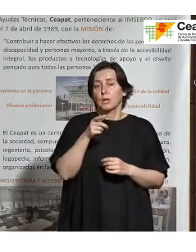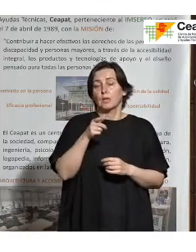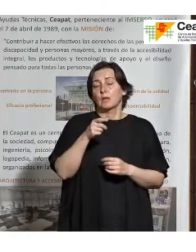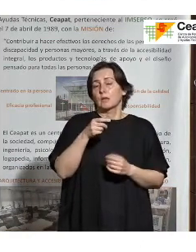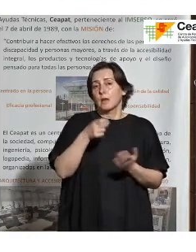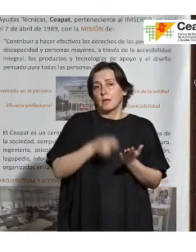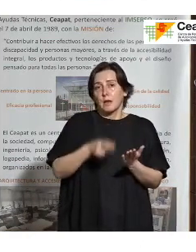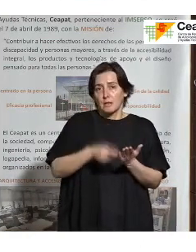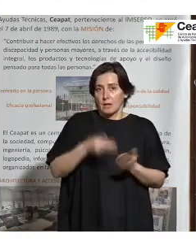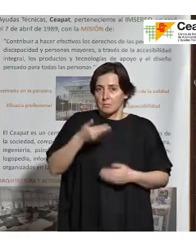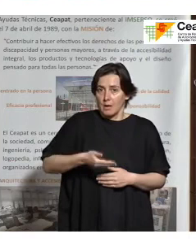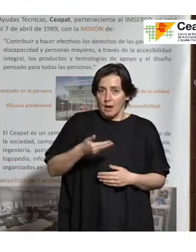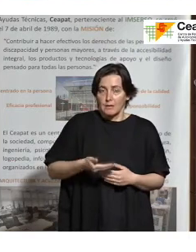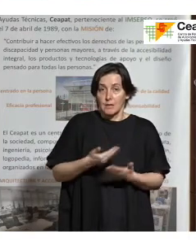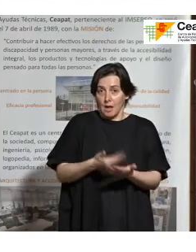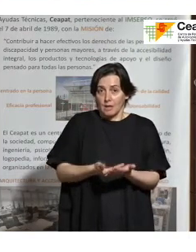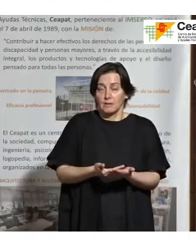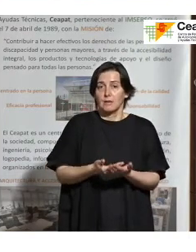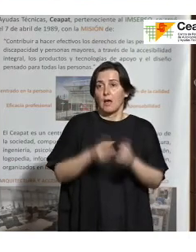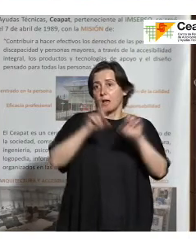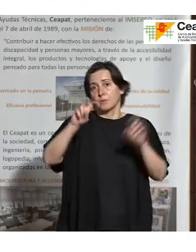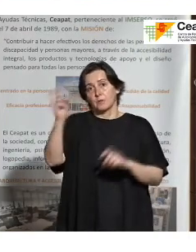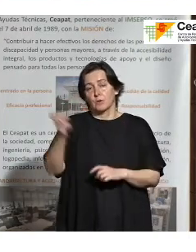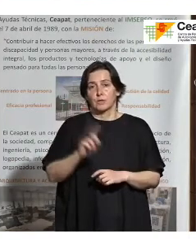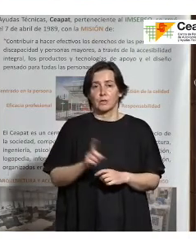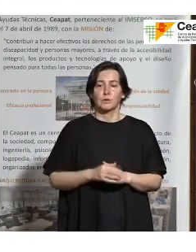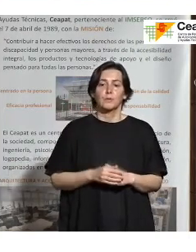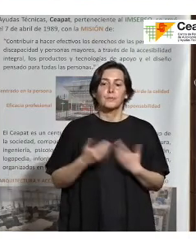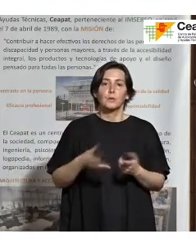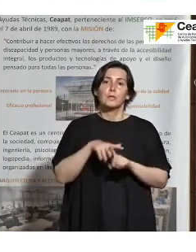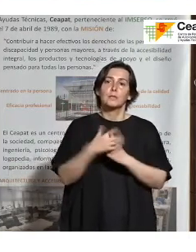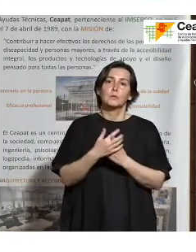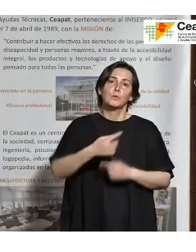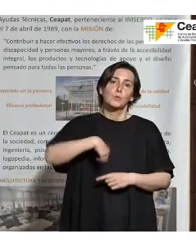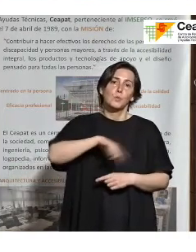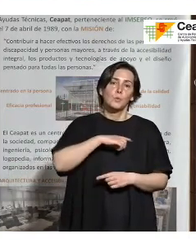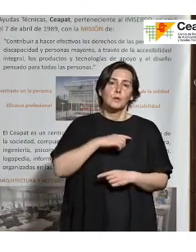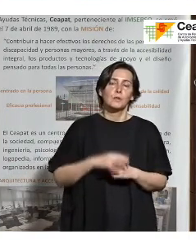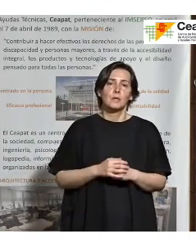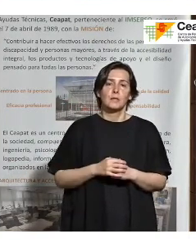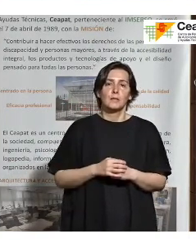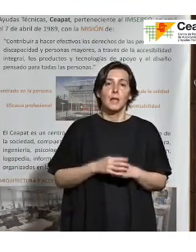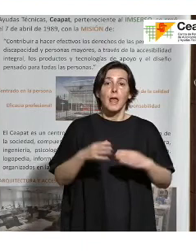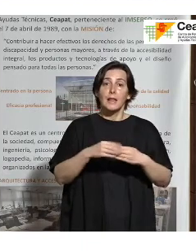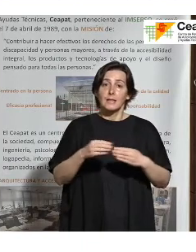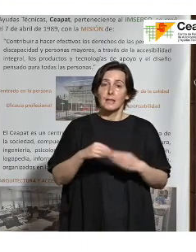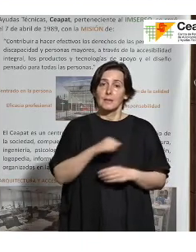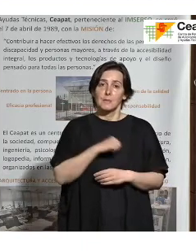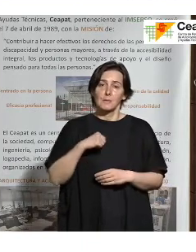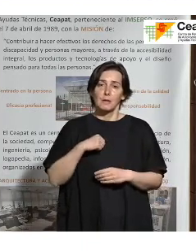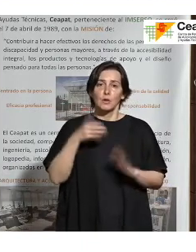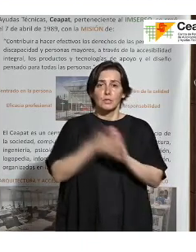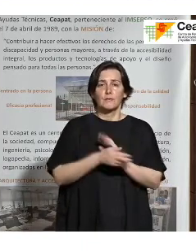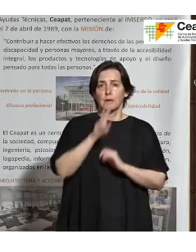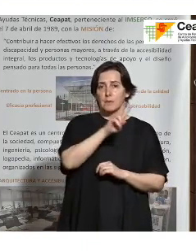calidad que a lo mejor no le dan otras empresas. En nuestro caso, por ejemplo, el cliente privado supone un 22